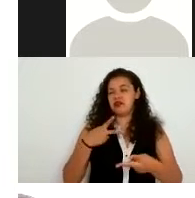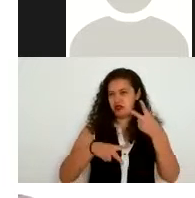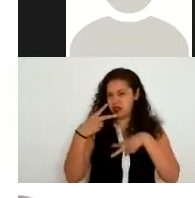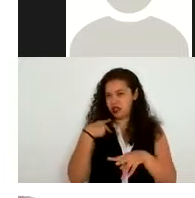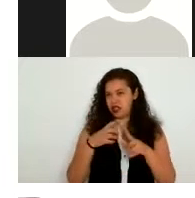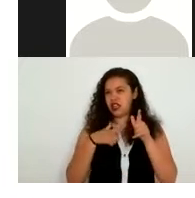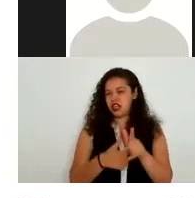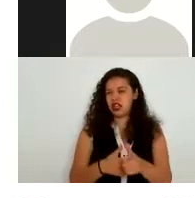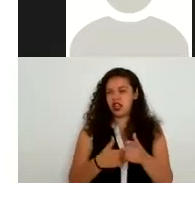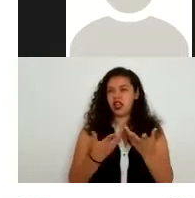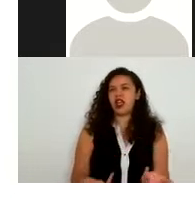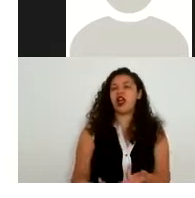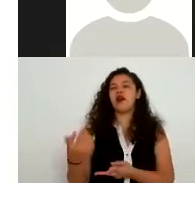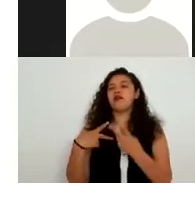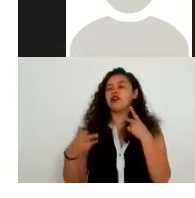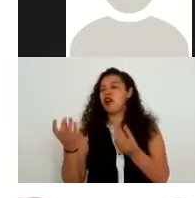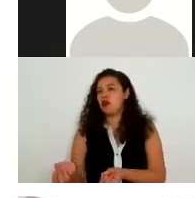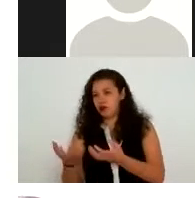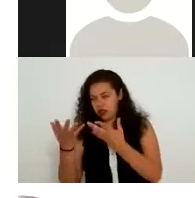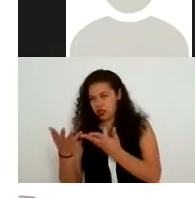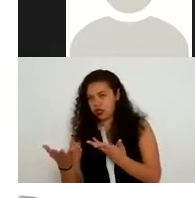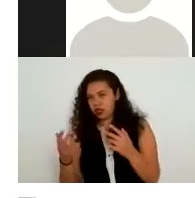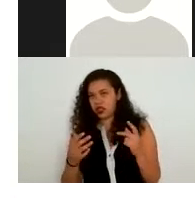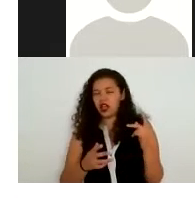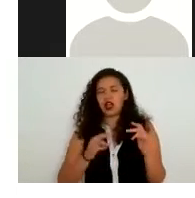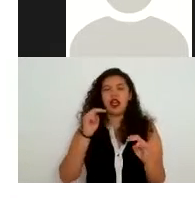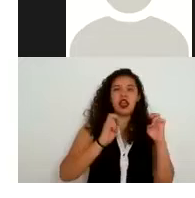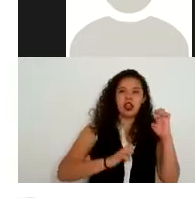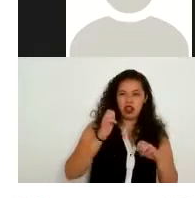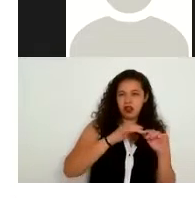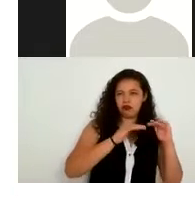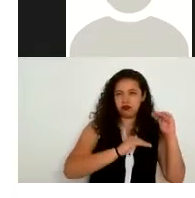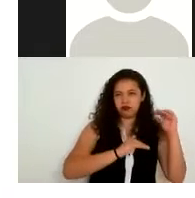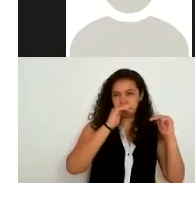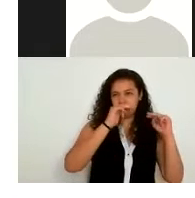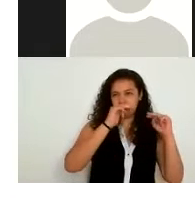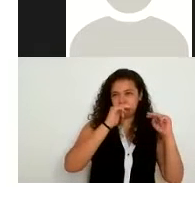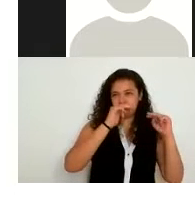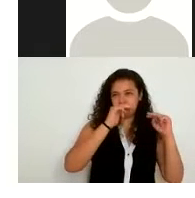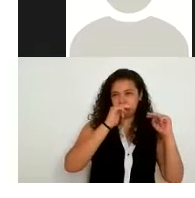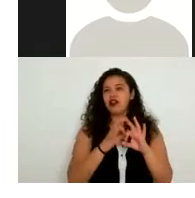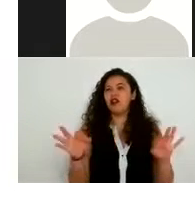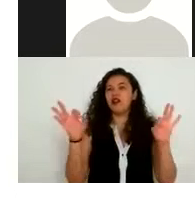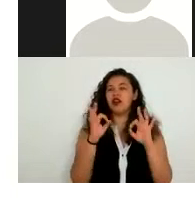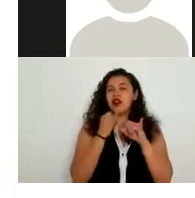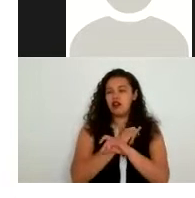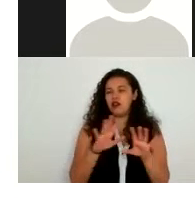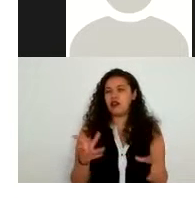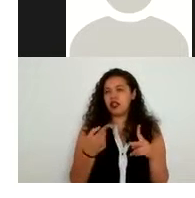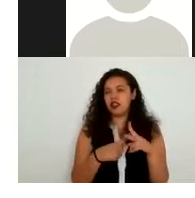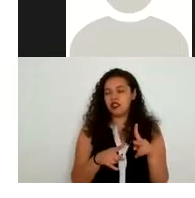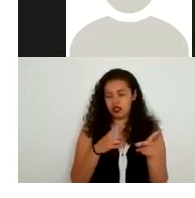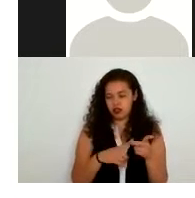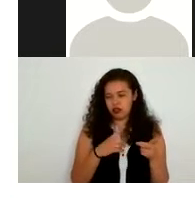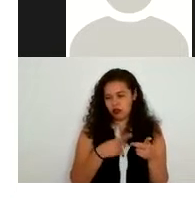flotante que son tantos están en un rango de edad y toda esa información se obtiene a partir de las nuestras dudas que nosotros tenemos